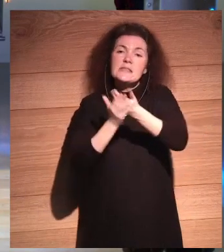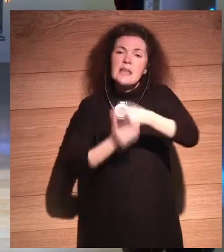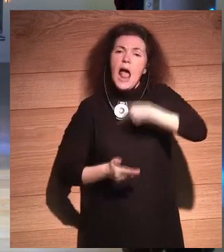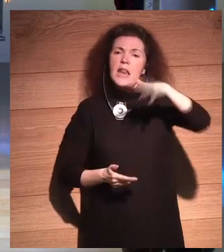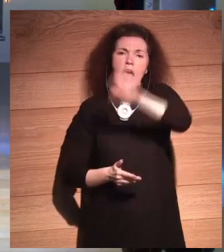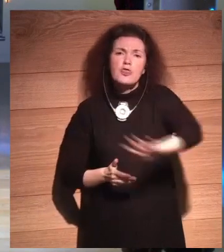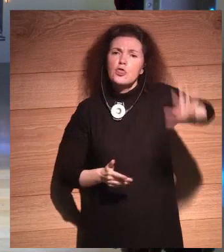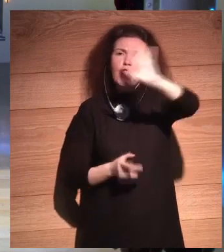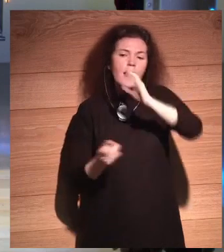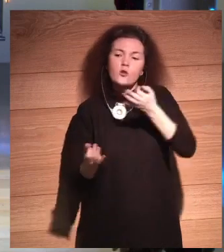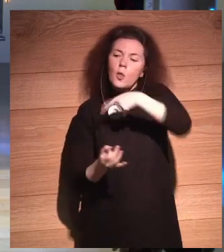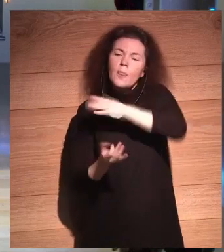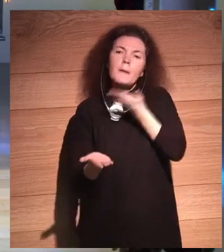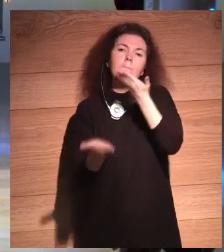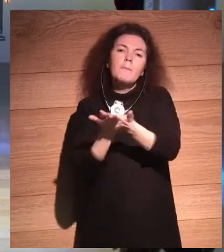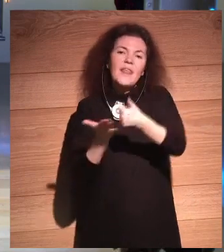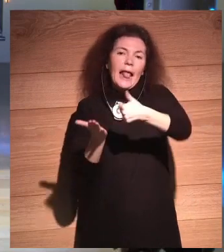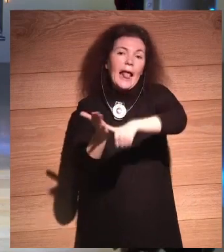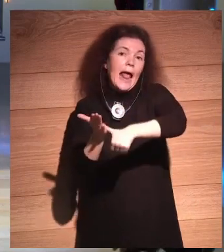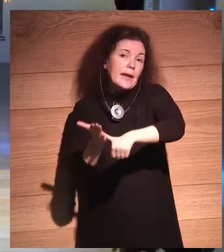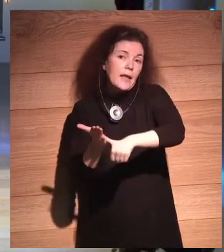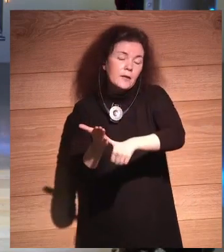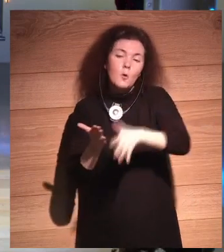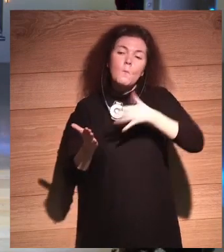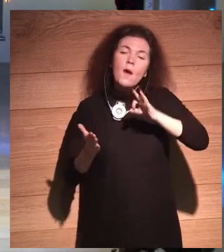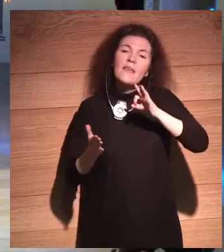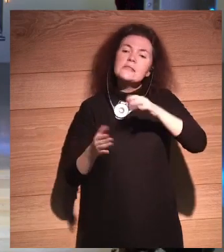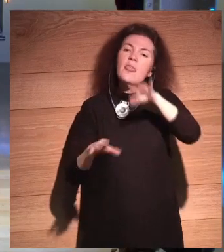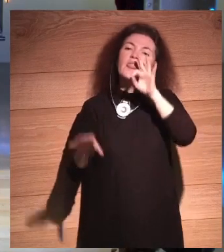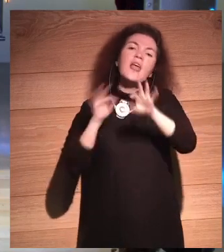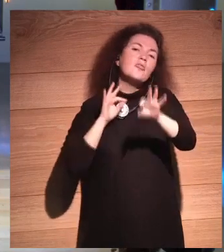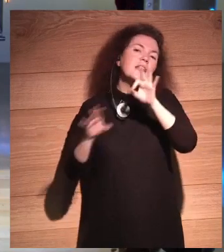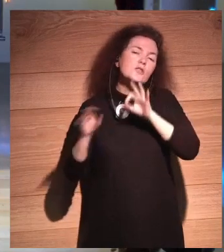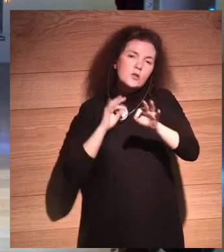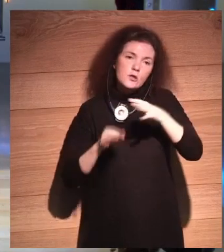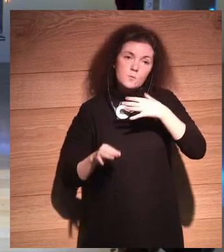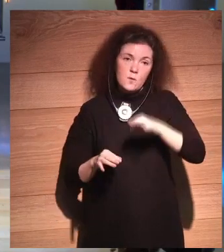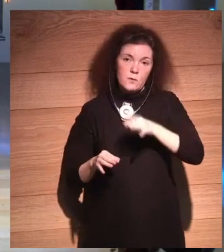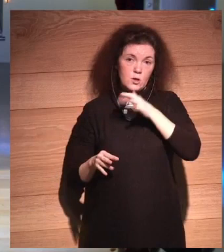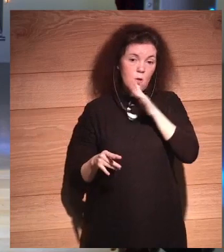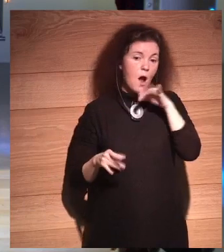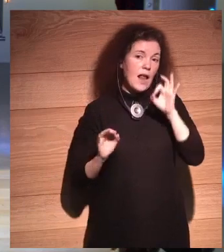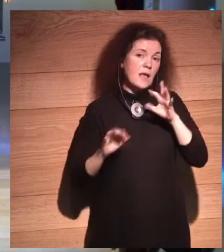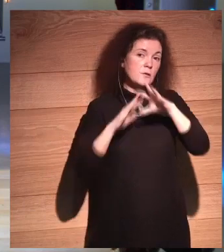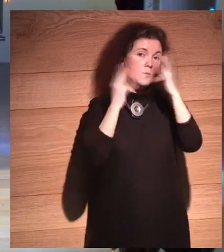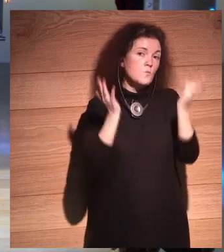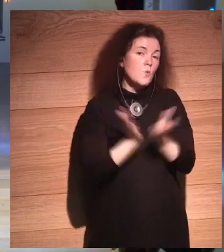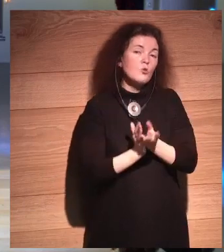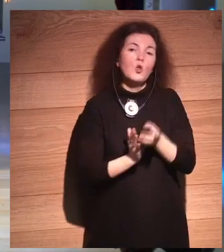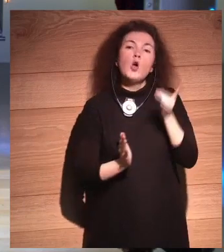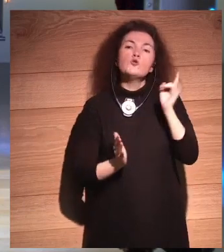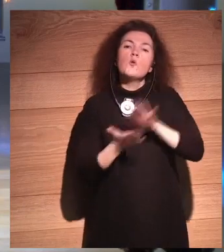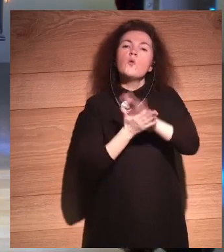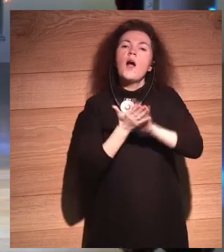tendríamos que pedirle ese carnet. Es decir, puedes hacer, puedes tomar las decisiones que hay que tomar, porque ahora vamos a estar en un mundo que no solo